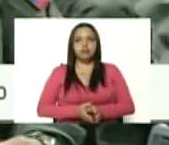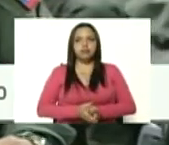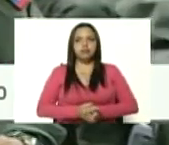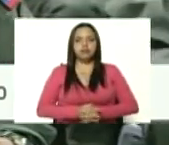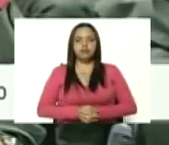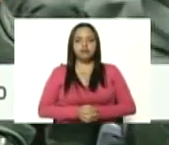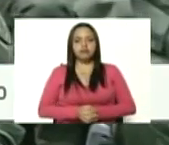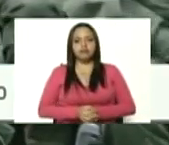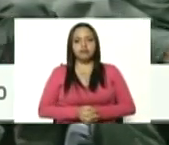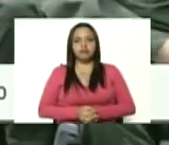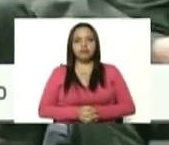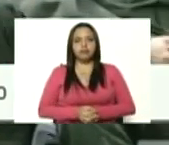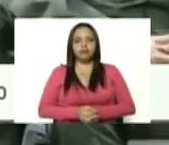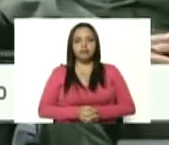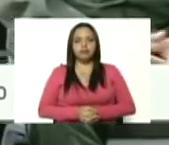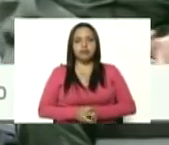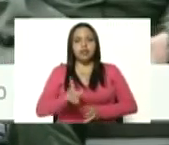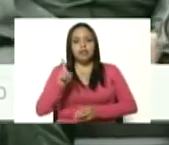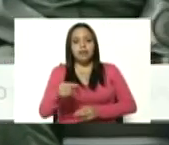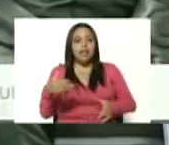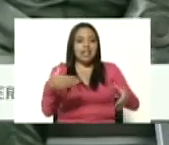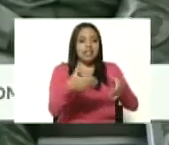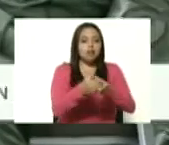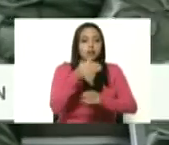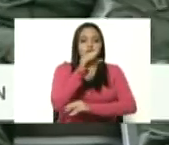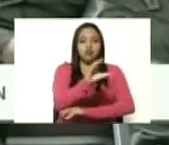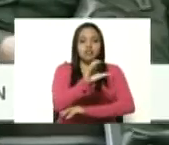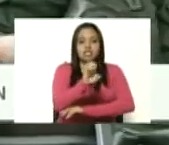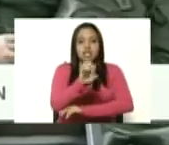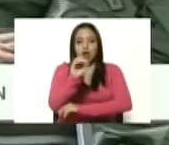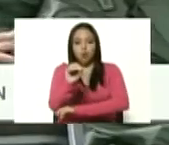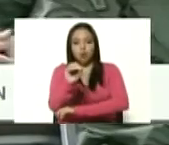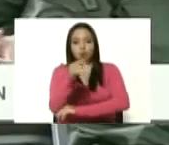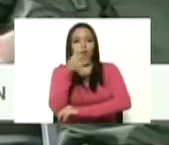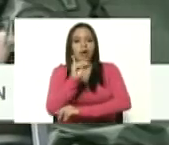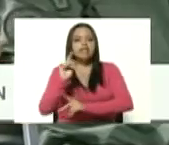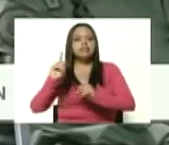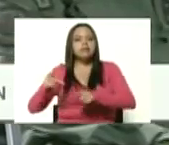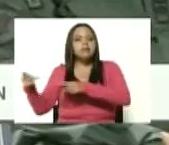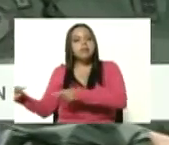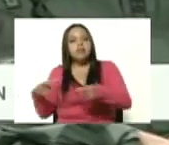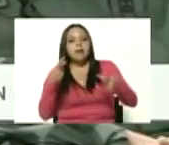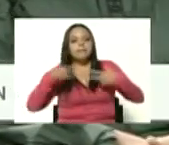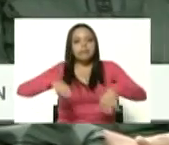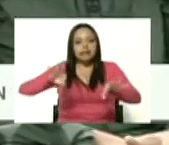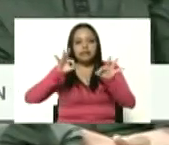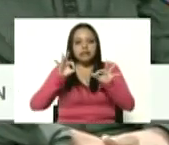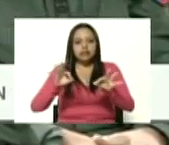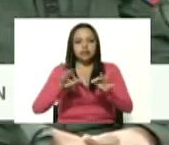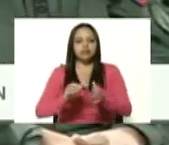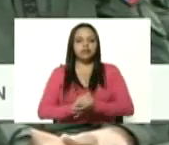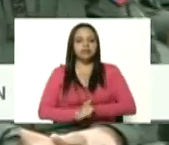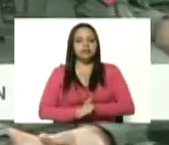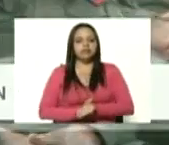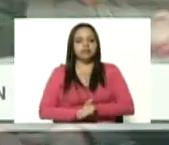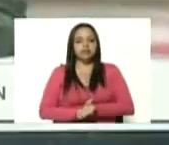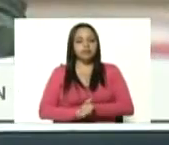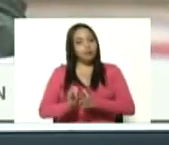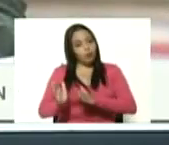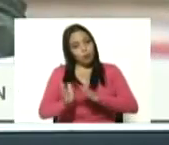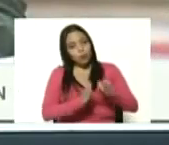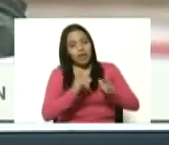miembros del equipo del CEO, invitados especiales también, el compañero diputado